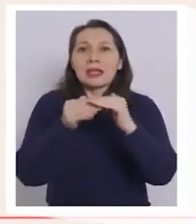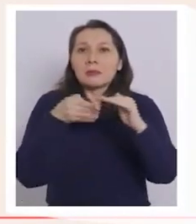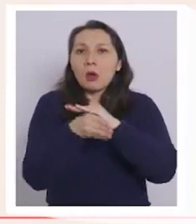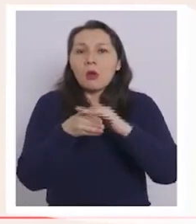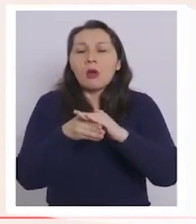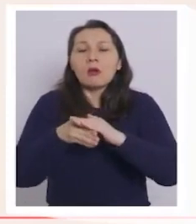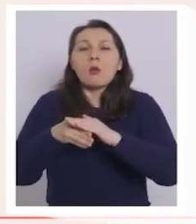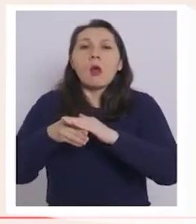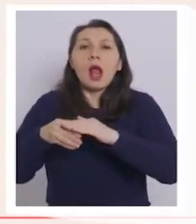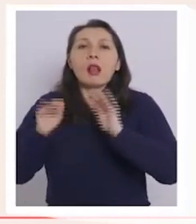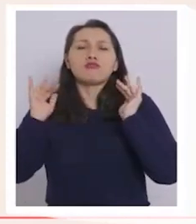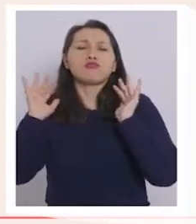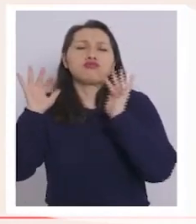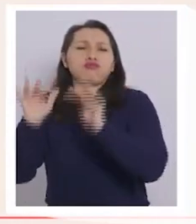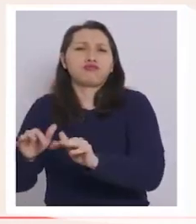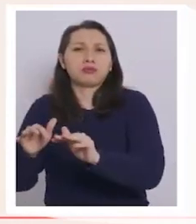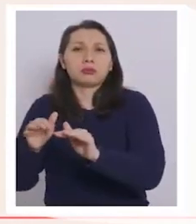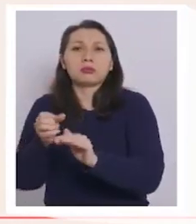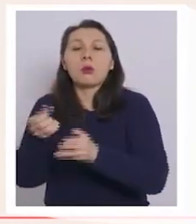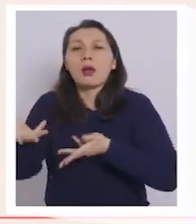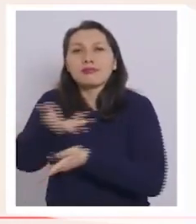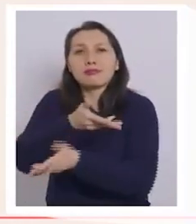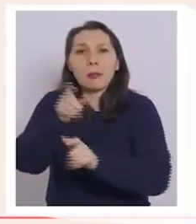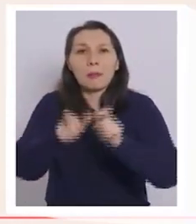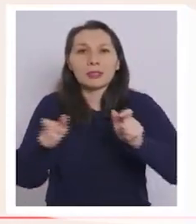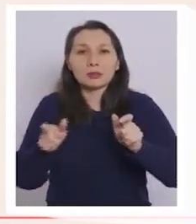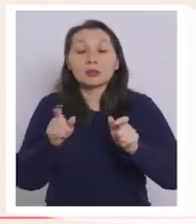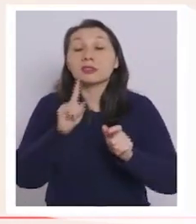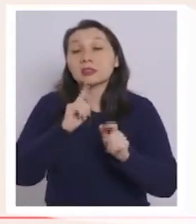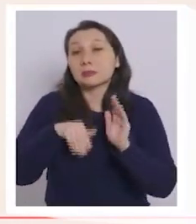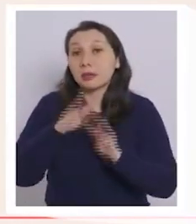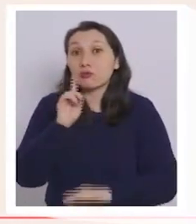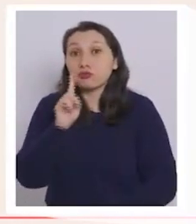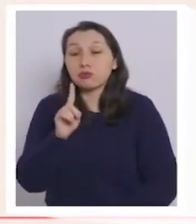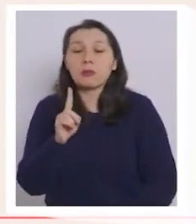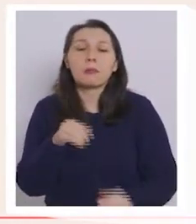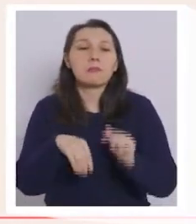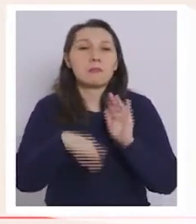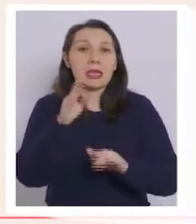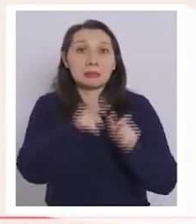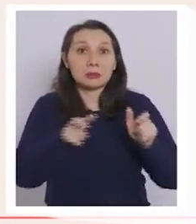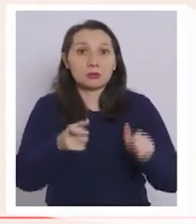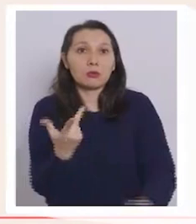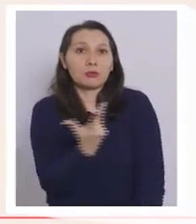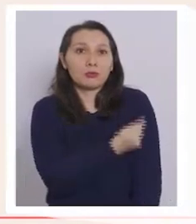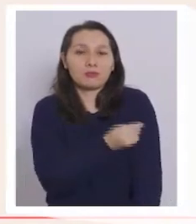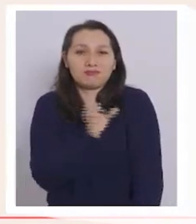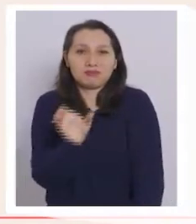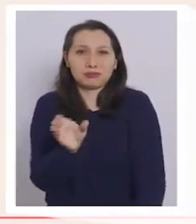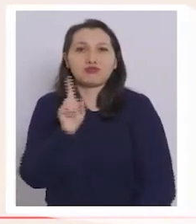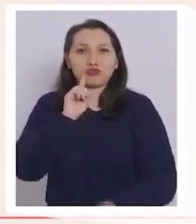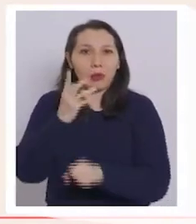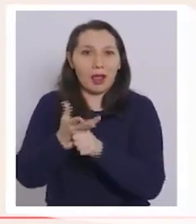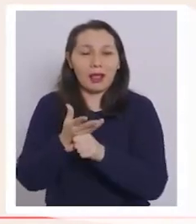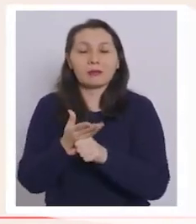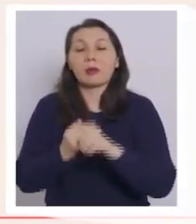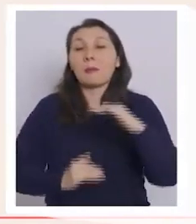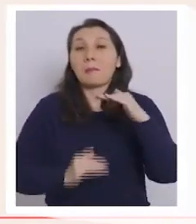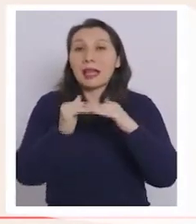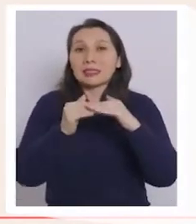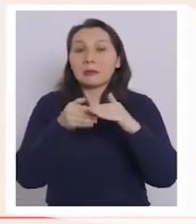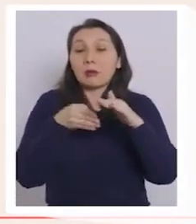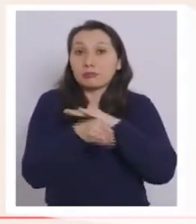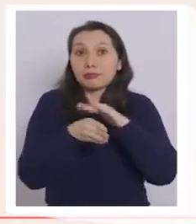para eventos con interacción de asistentes, privilegiando a quienes tengan pase de movilidad. Entonces, los aforos serán, en espacios